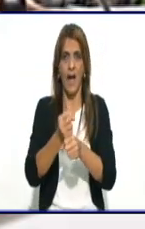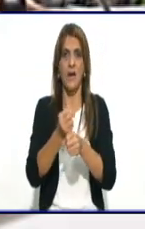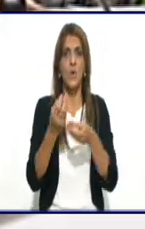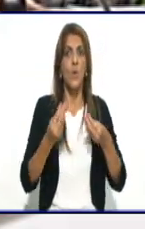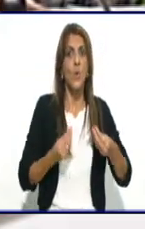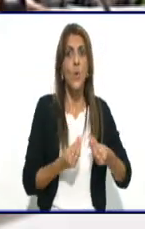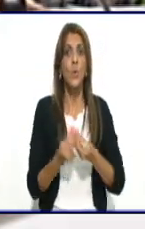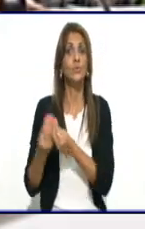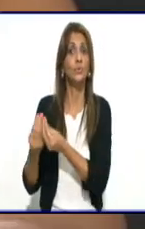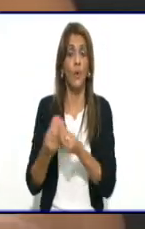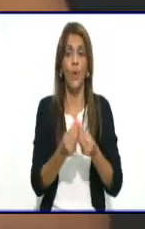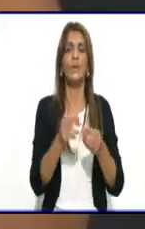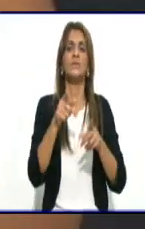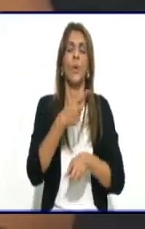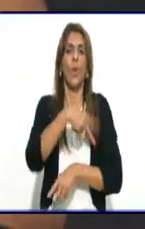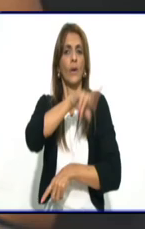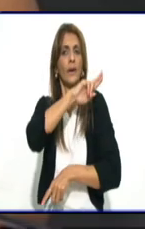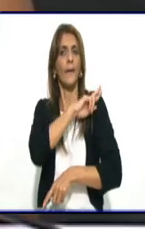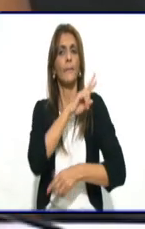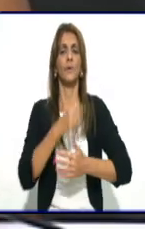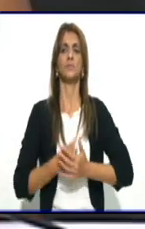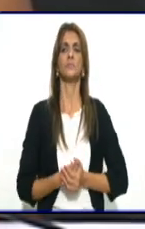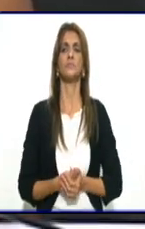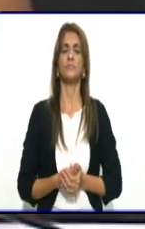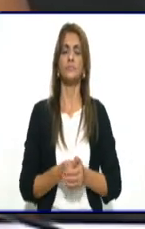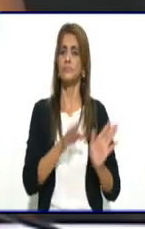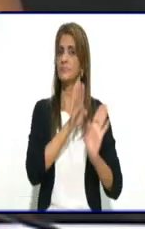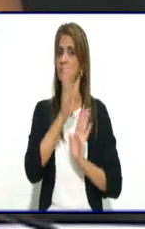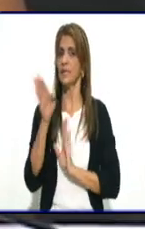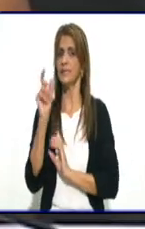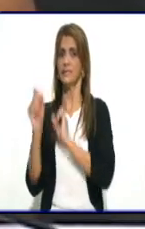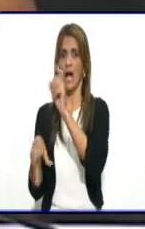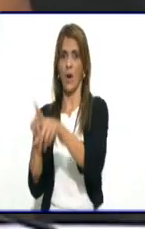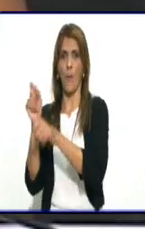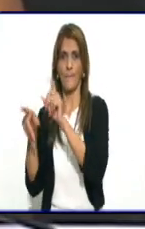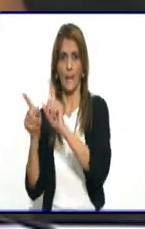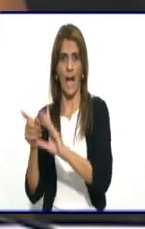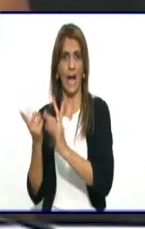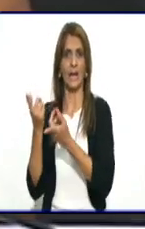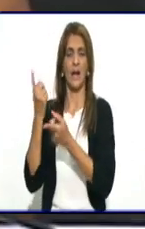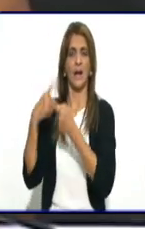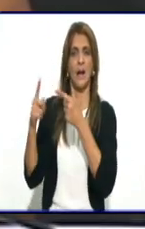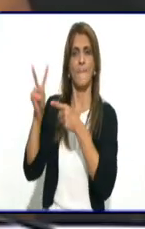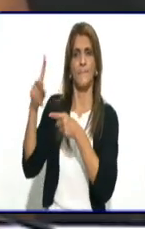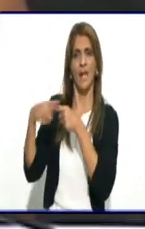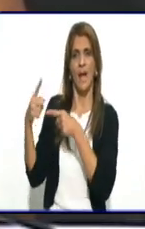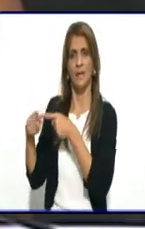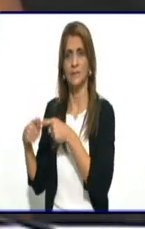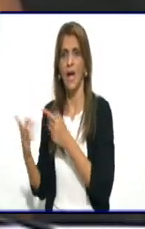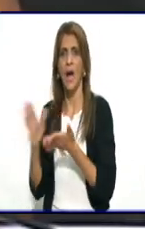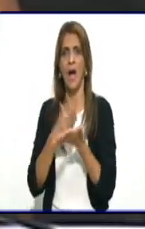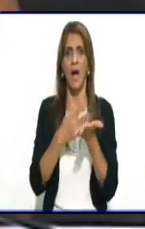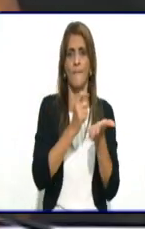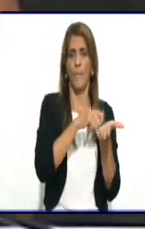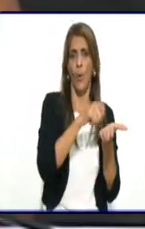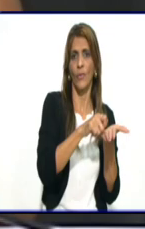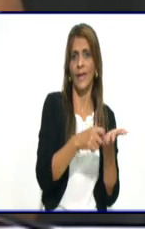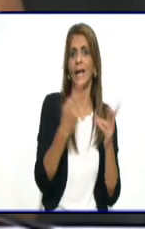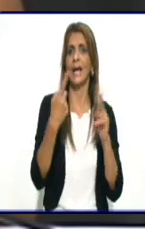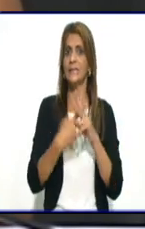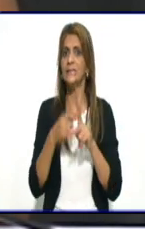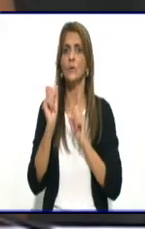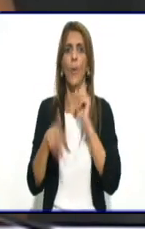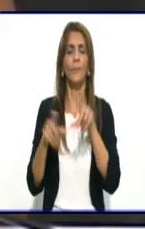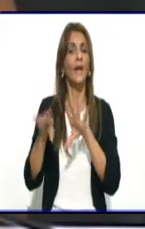que son los encargados entonces de ir a placitas, a bodegas, a carnicerías y adquirir todos los productos que la población